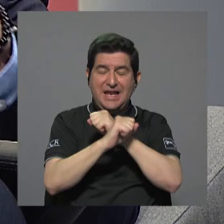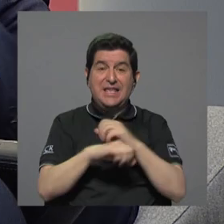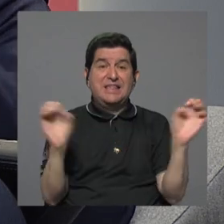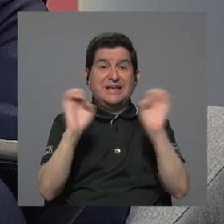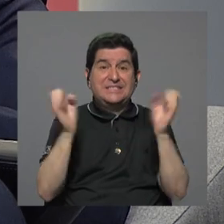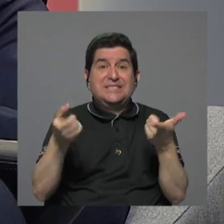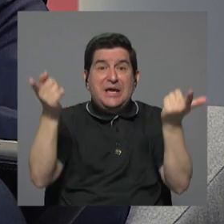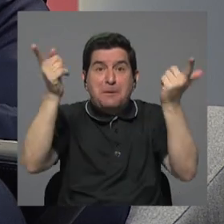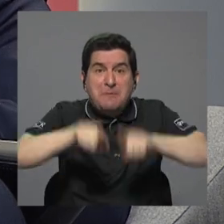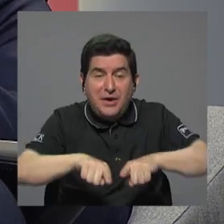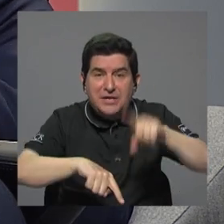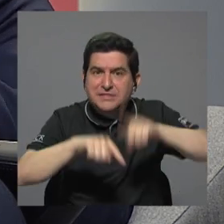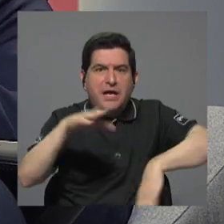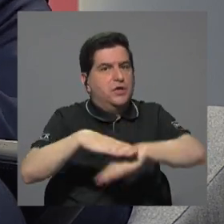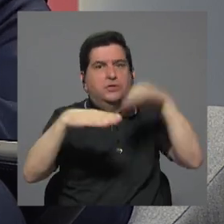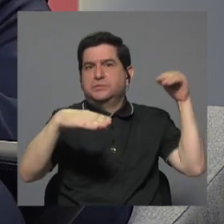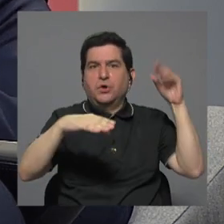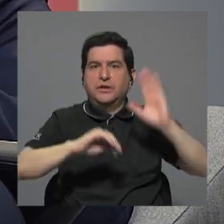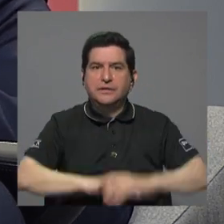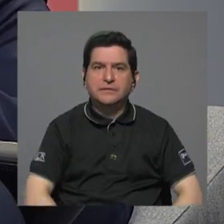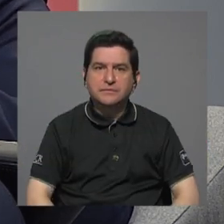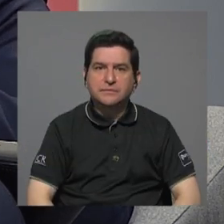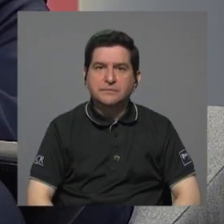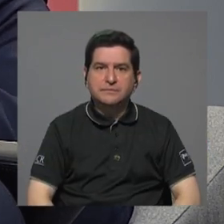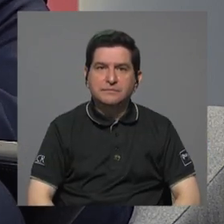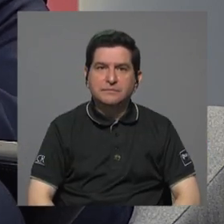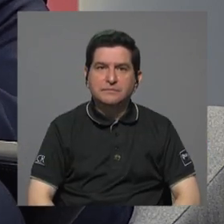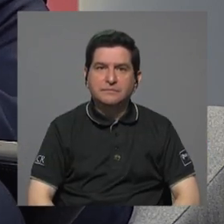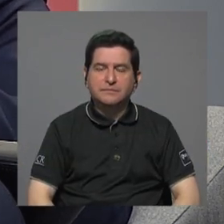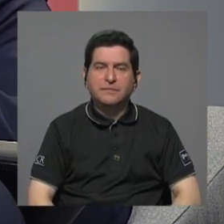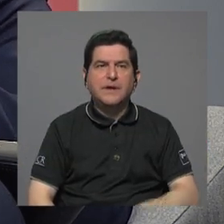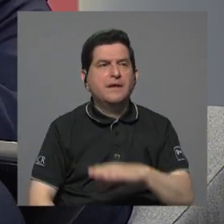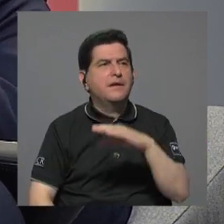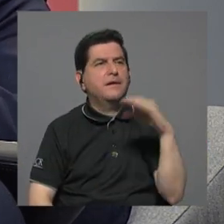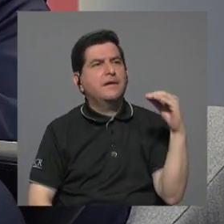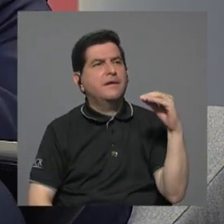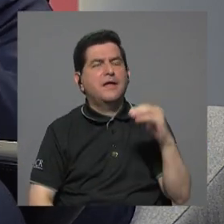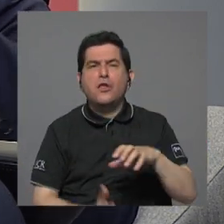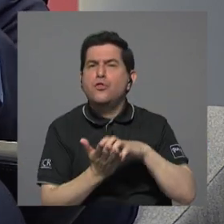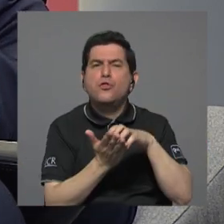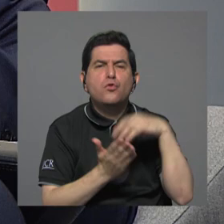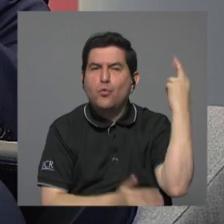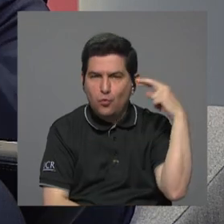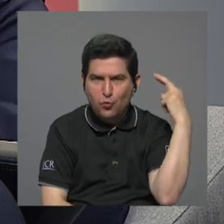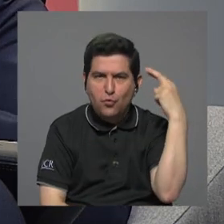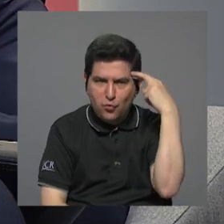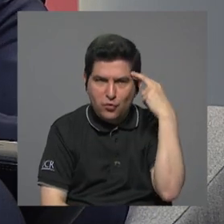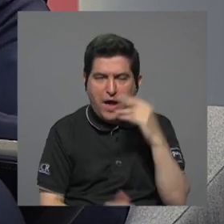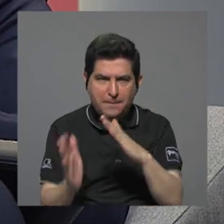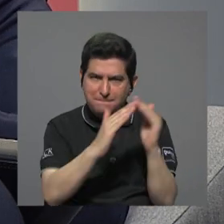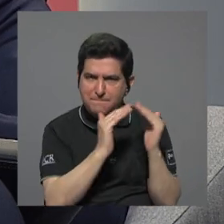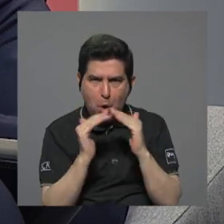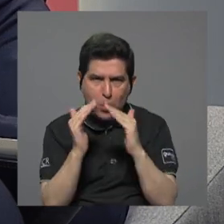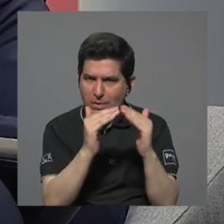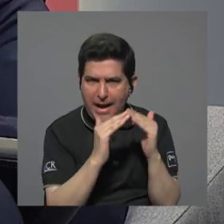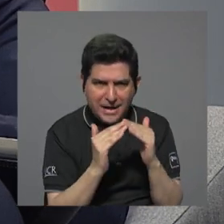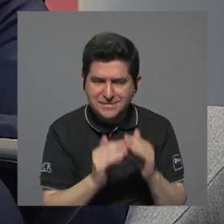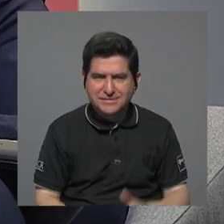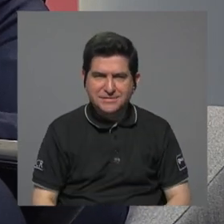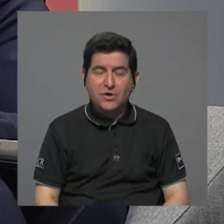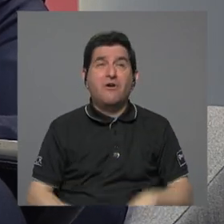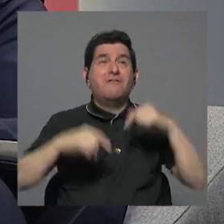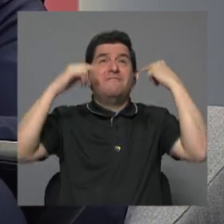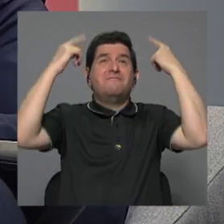emergencia no se puede salir. Y hay una duda razonable en la población sobre el